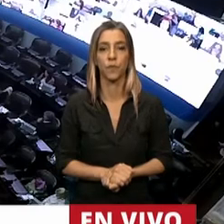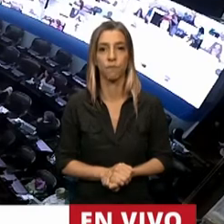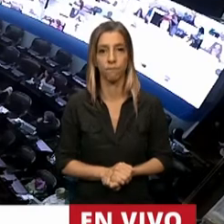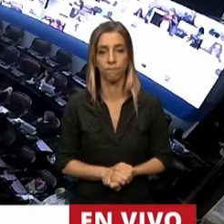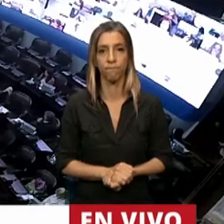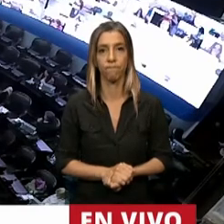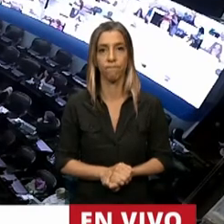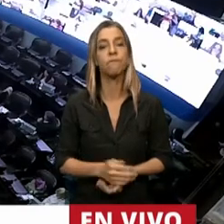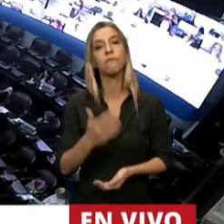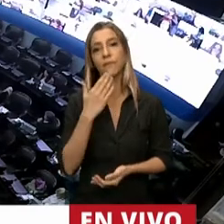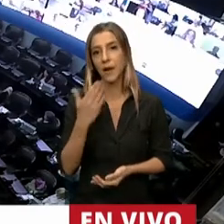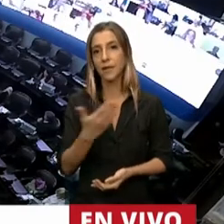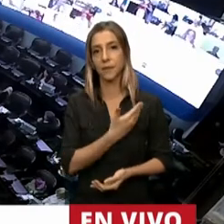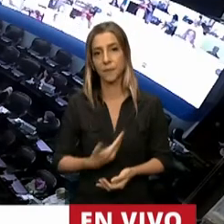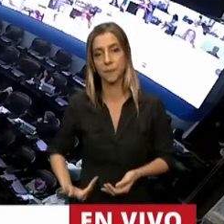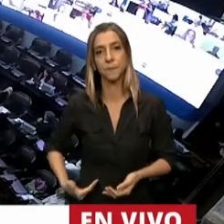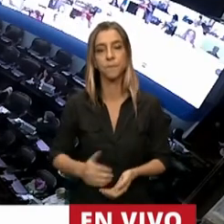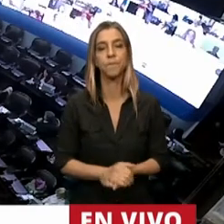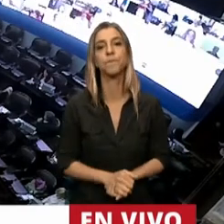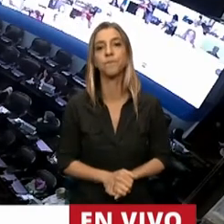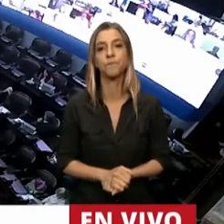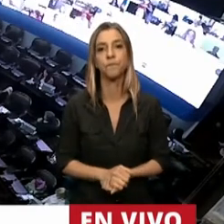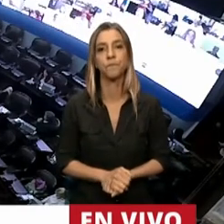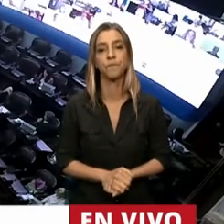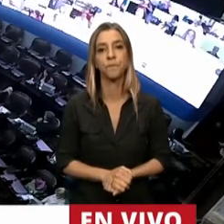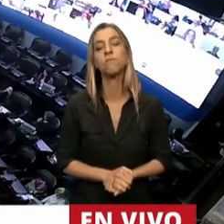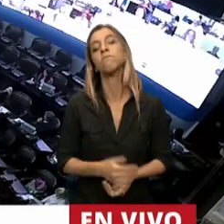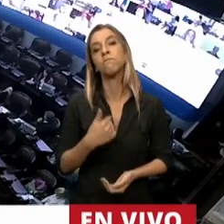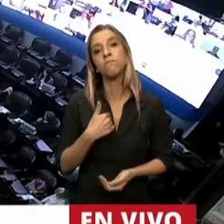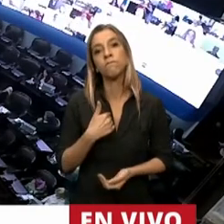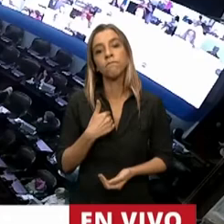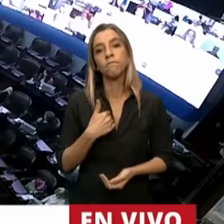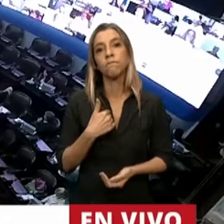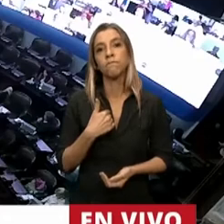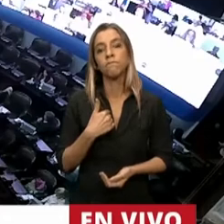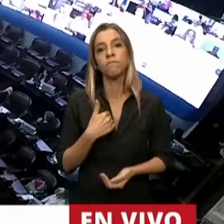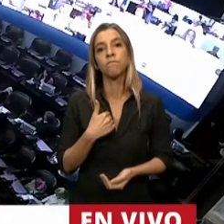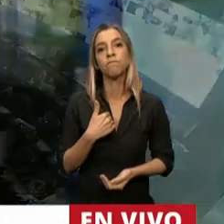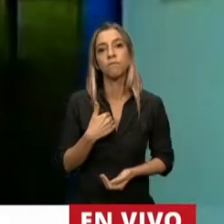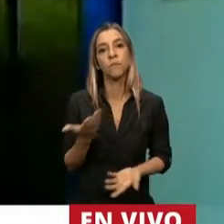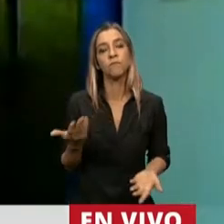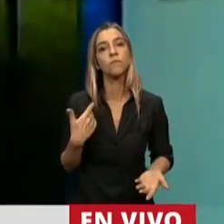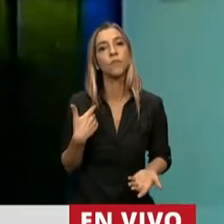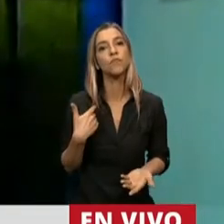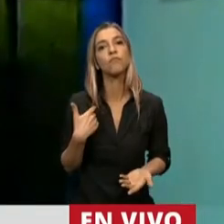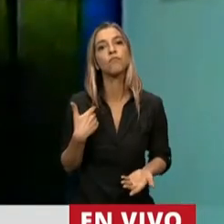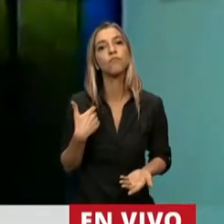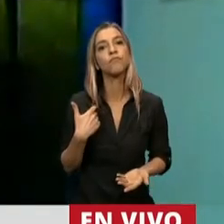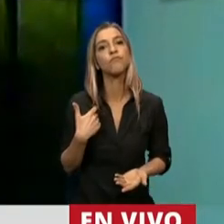Gracias, presidente. Es para expresar el apoyo